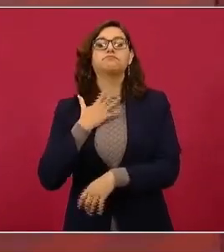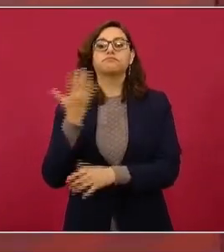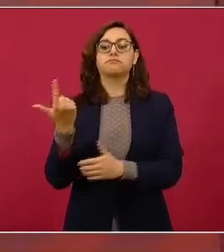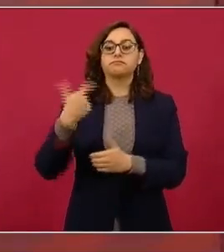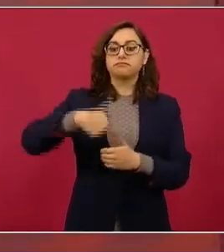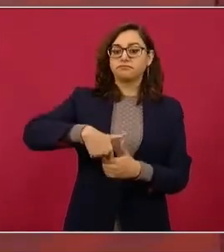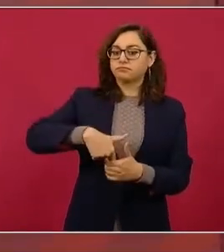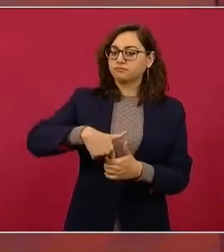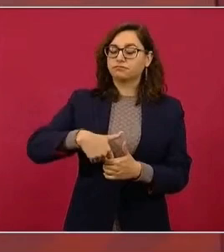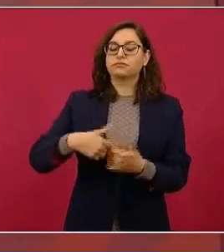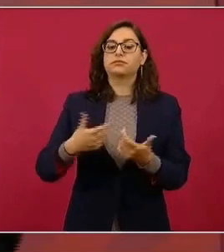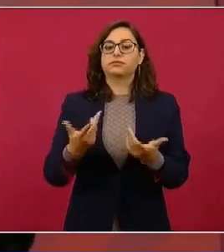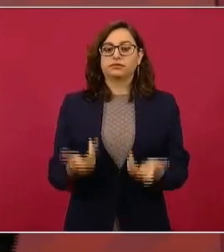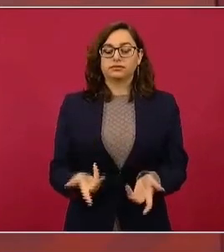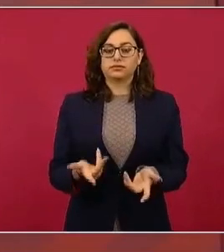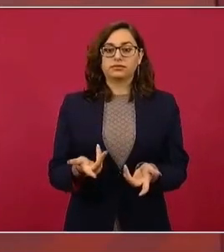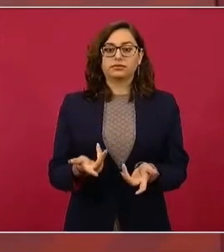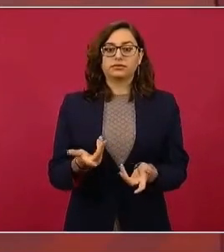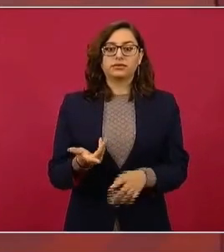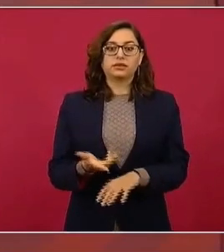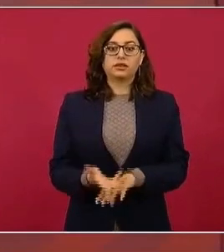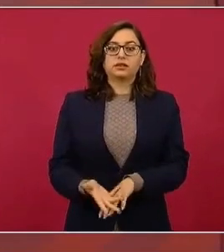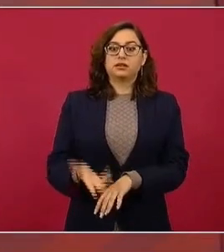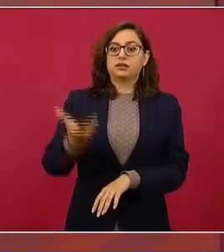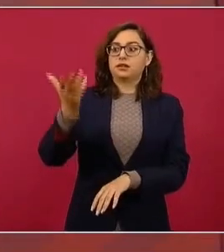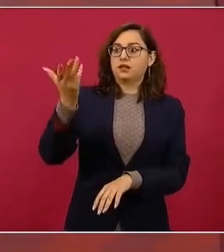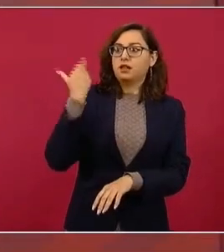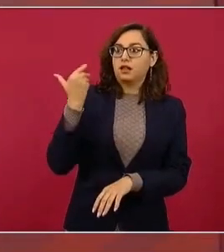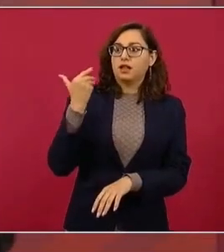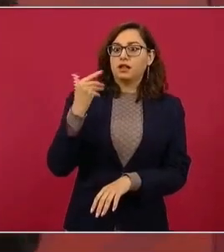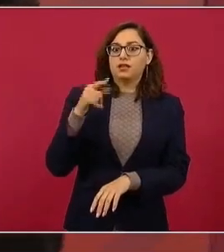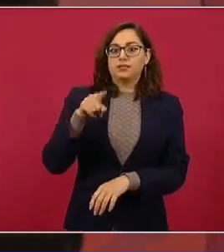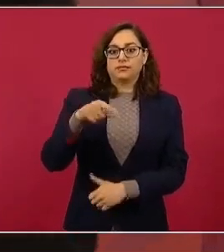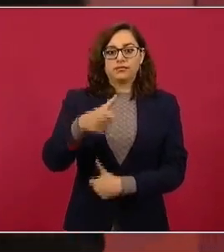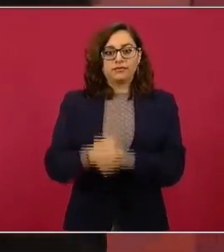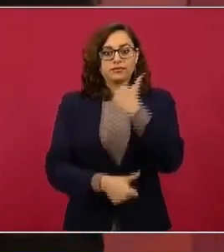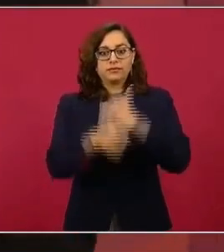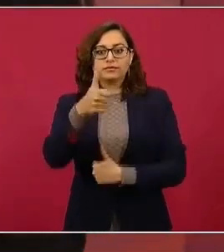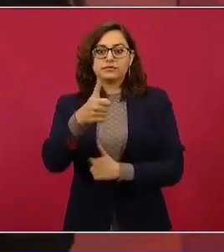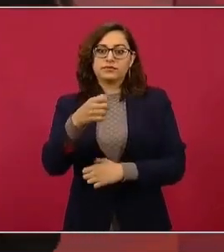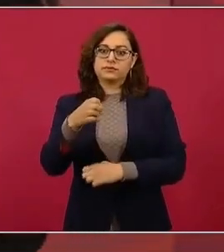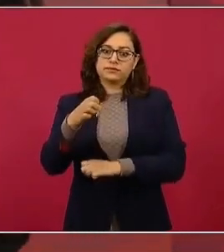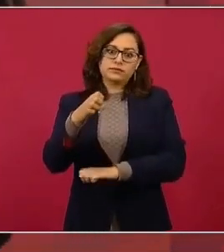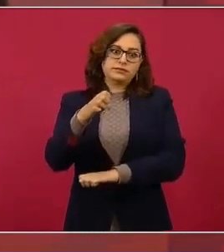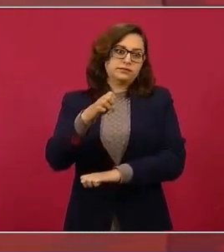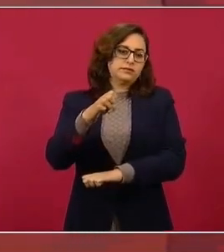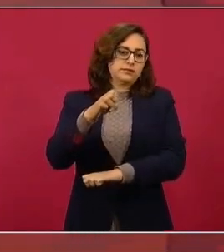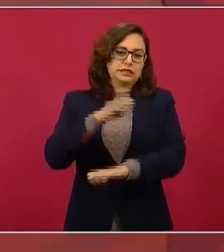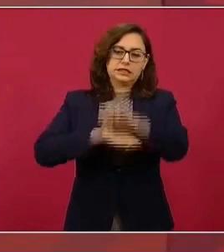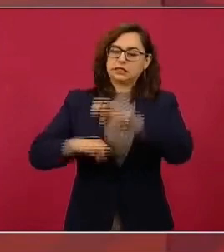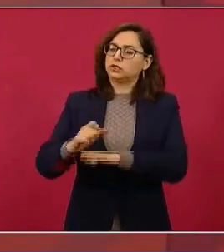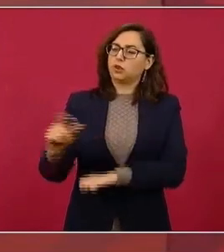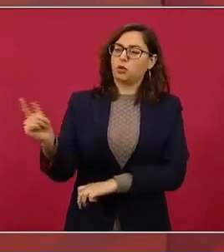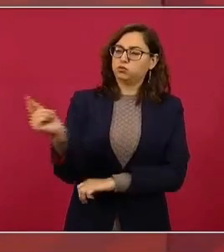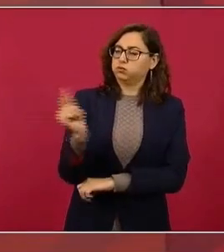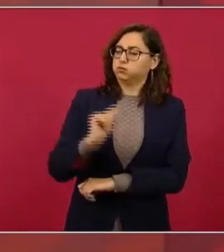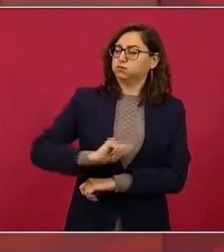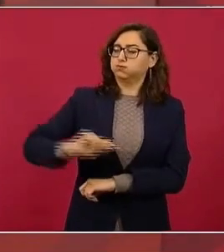se hizo la licitación original. Una de las empresas más famosas